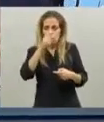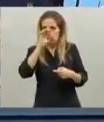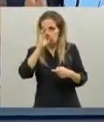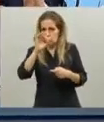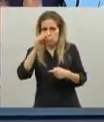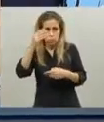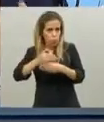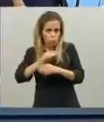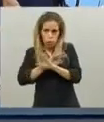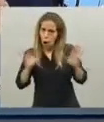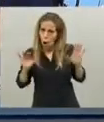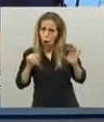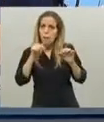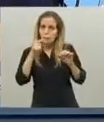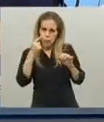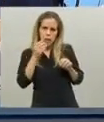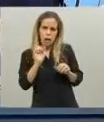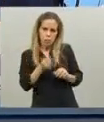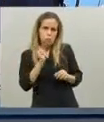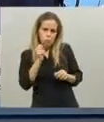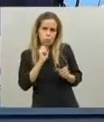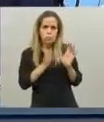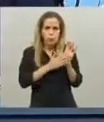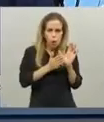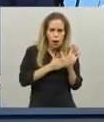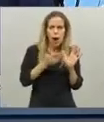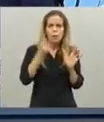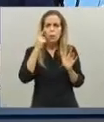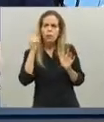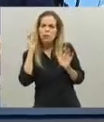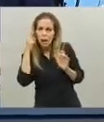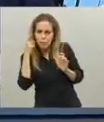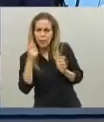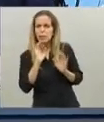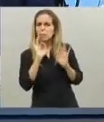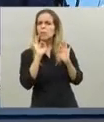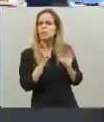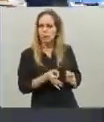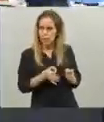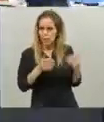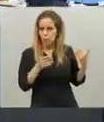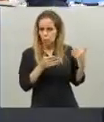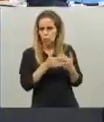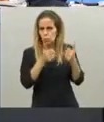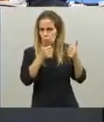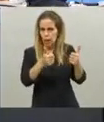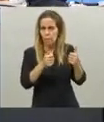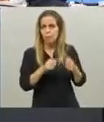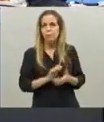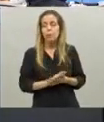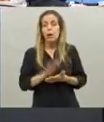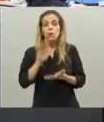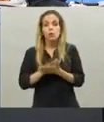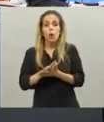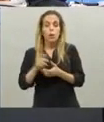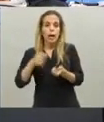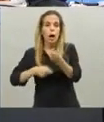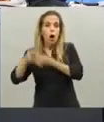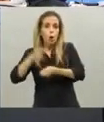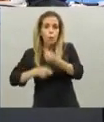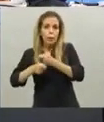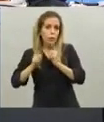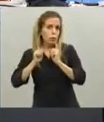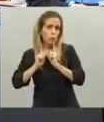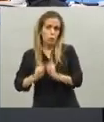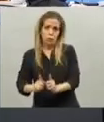ahora sino que lo probamos lo testeamos aprendimos cómo hacerlo y lo estamos haciendo muy bien en cuanto al comercio seguimos